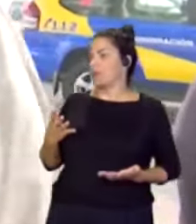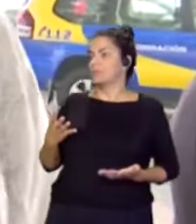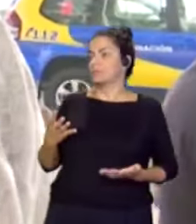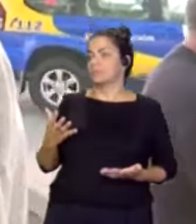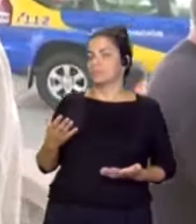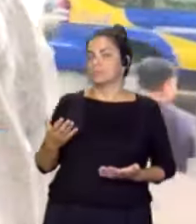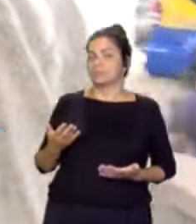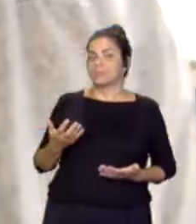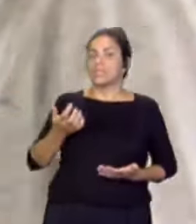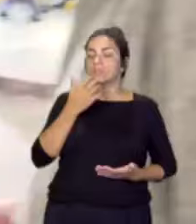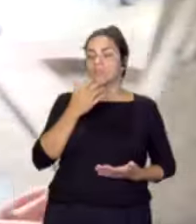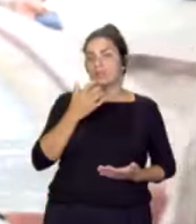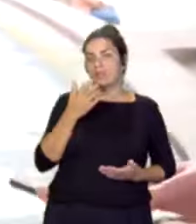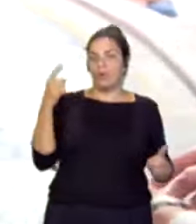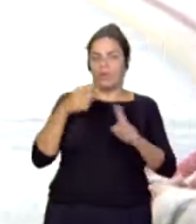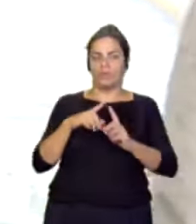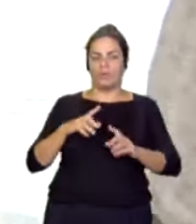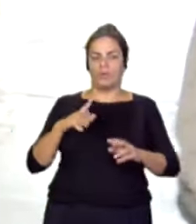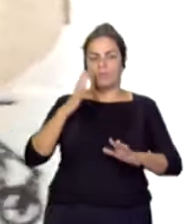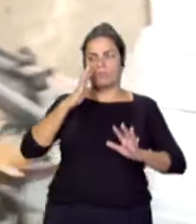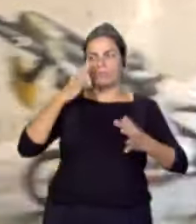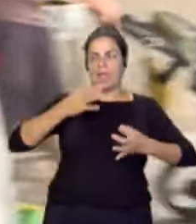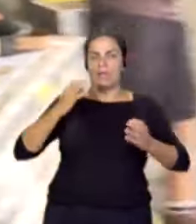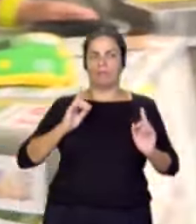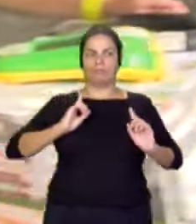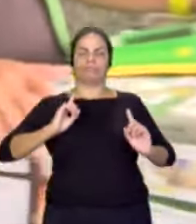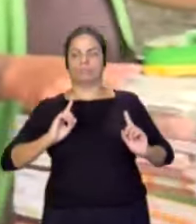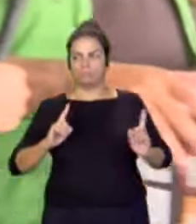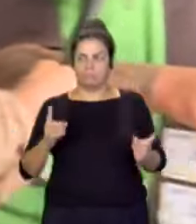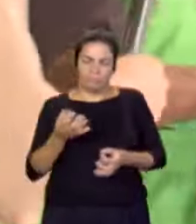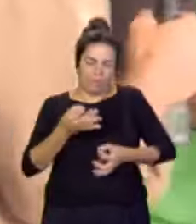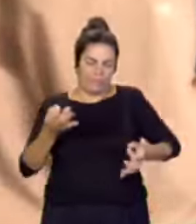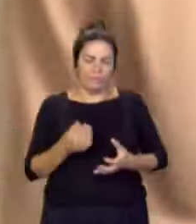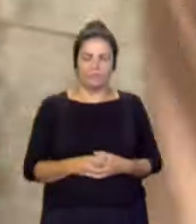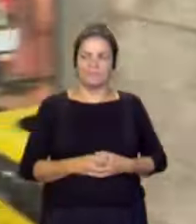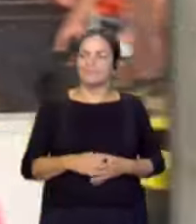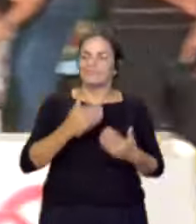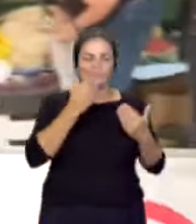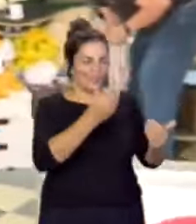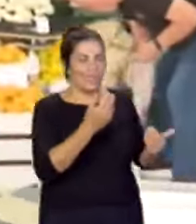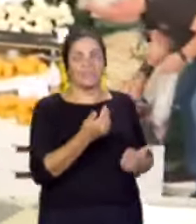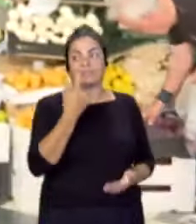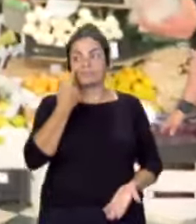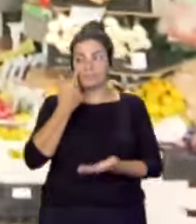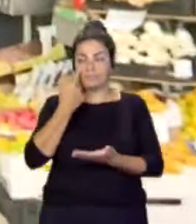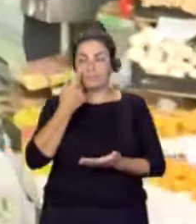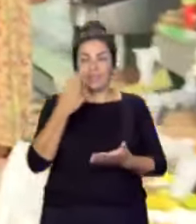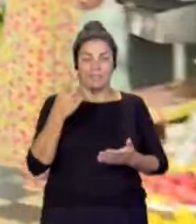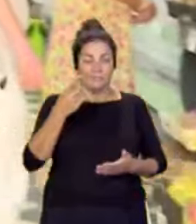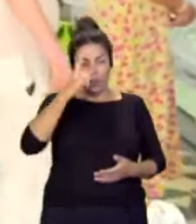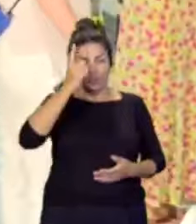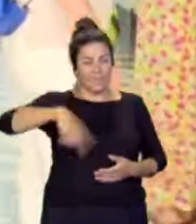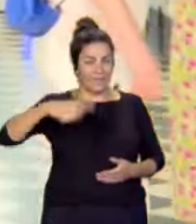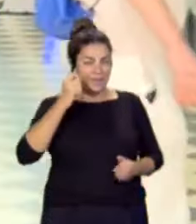algún tipo de riesgo y puede servir de algo, perfecto. Pues muchas gracias y como vemos, no sé si lo está notando